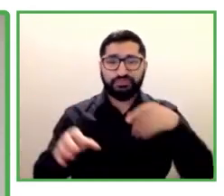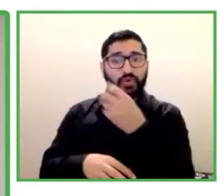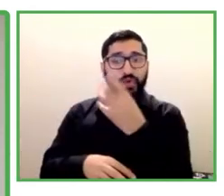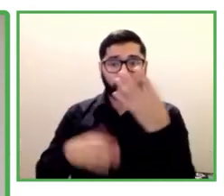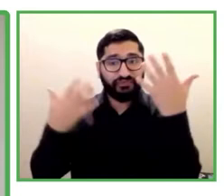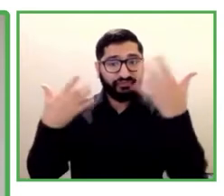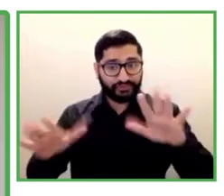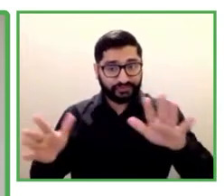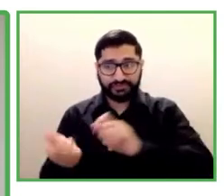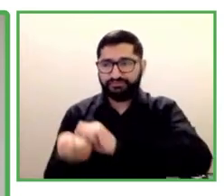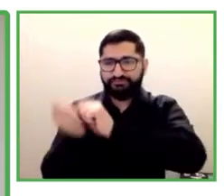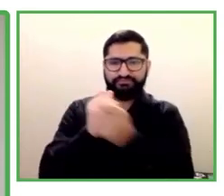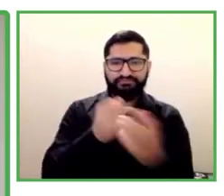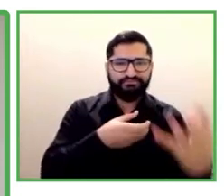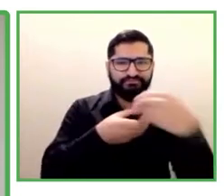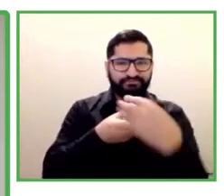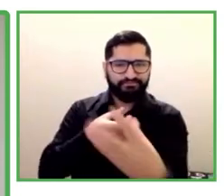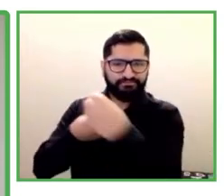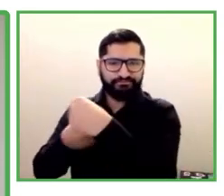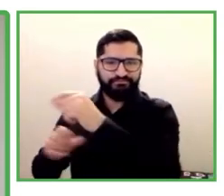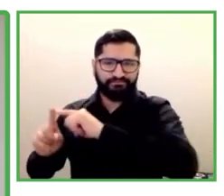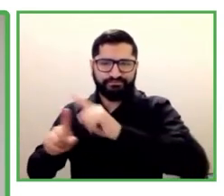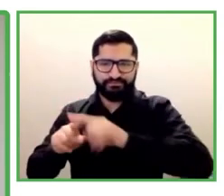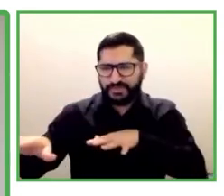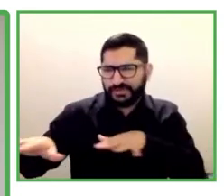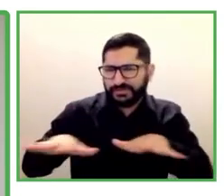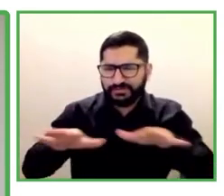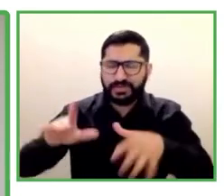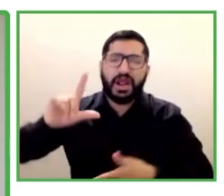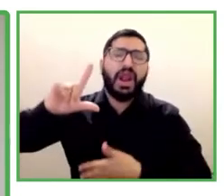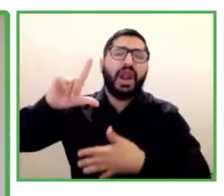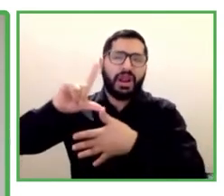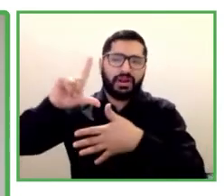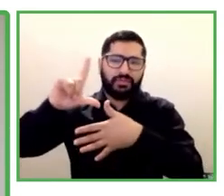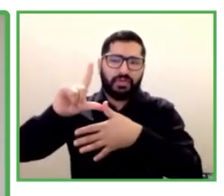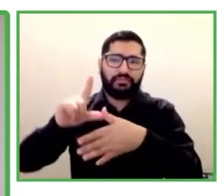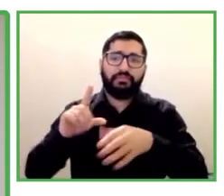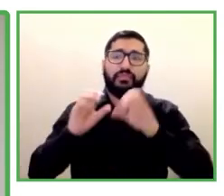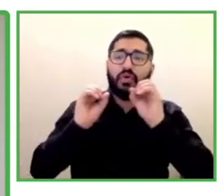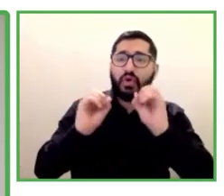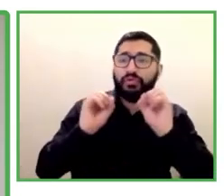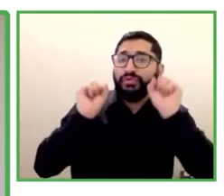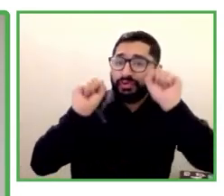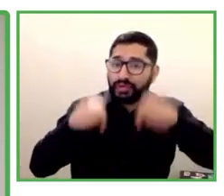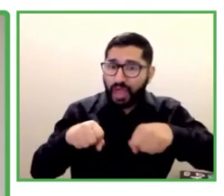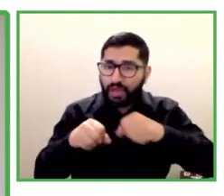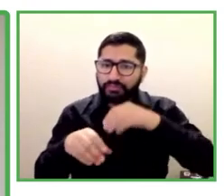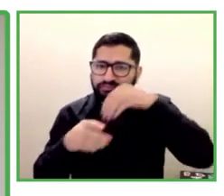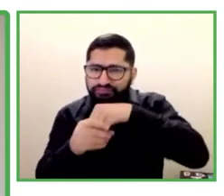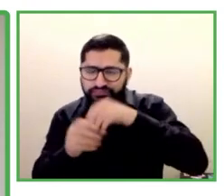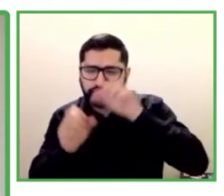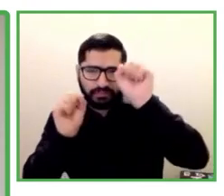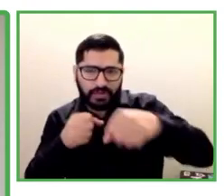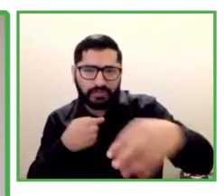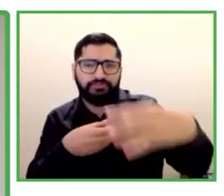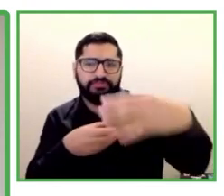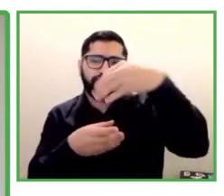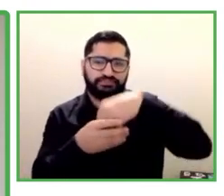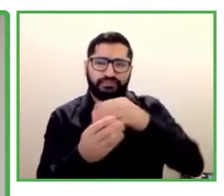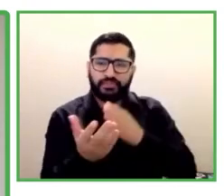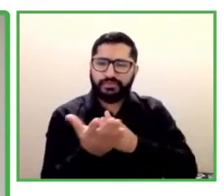o que tienen la disposición para iniciar actividades en Latinoamérica. van a presentarnos su trabajo, su estrategia de replicación, sus